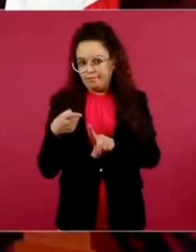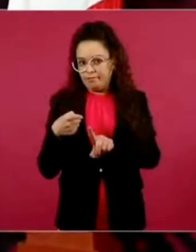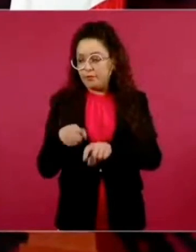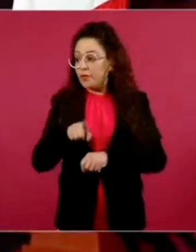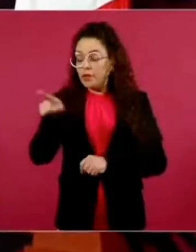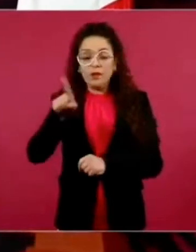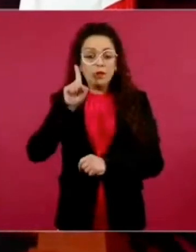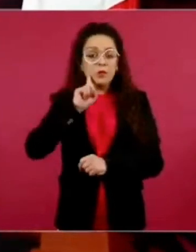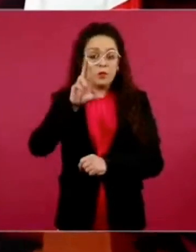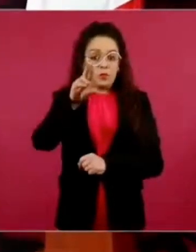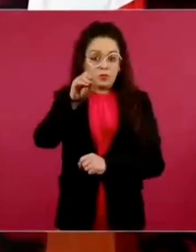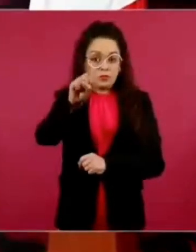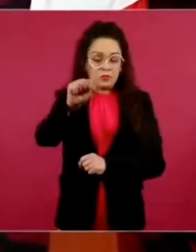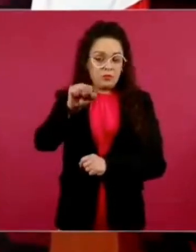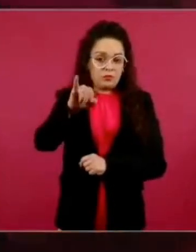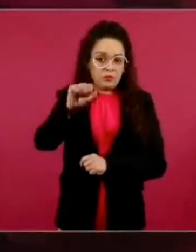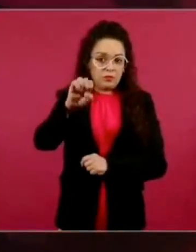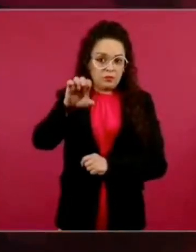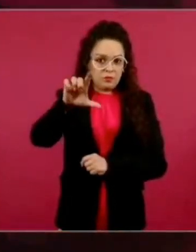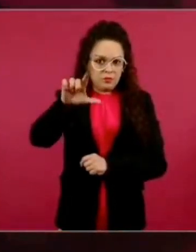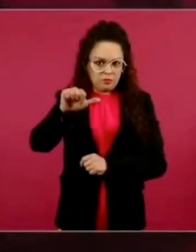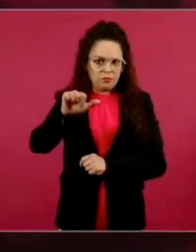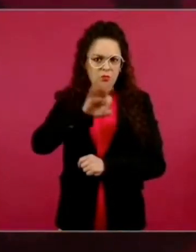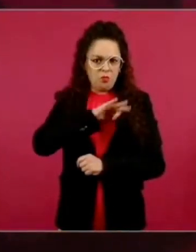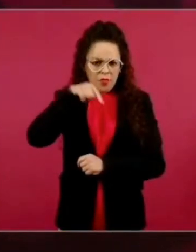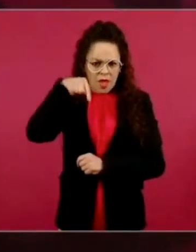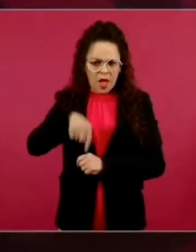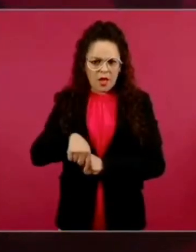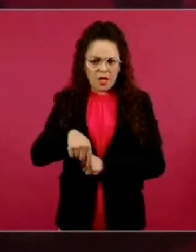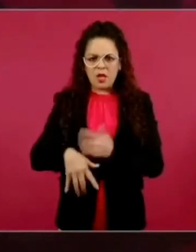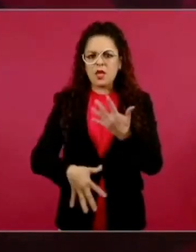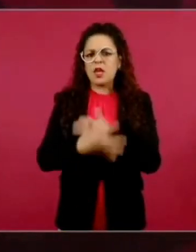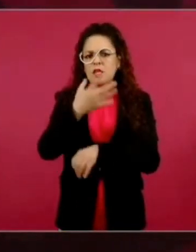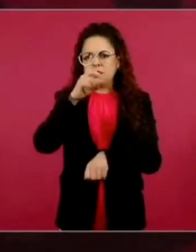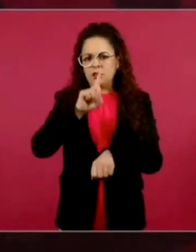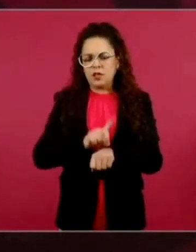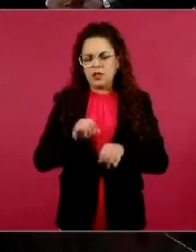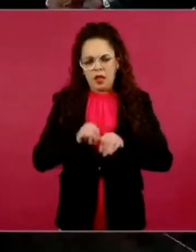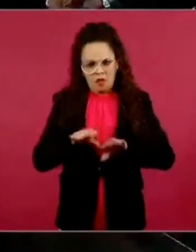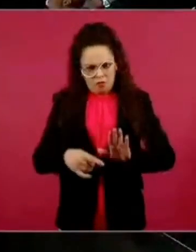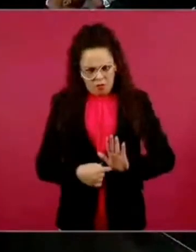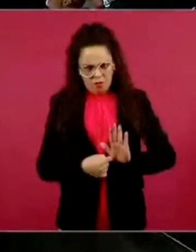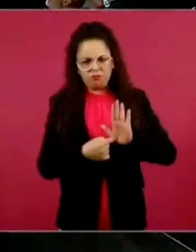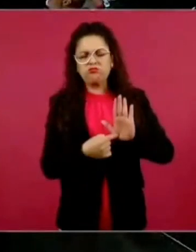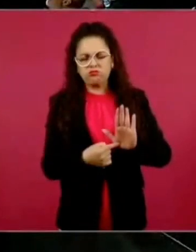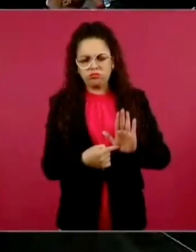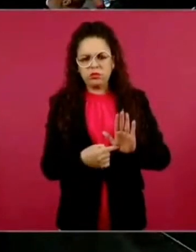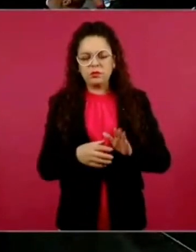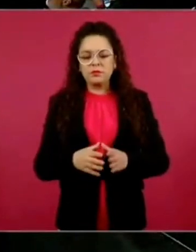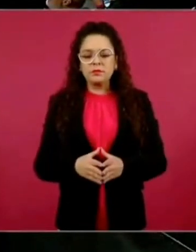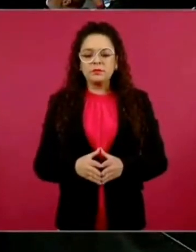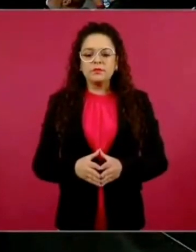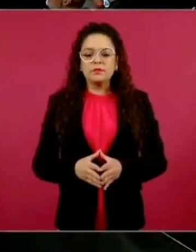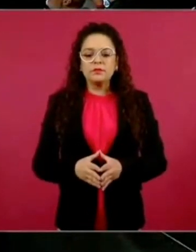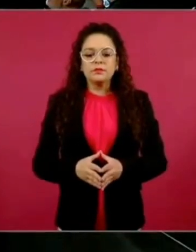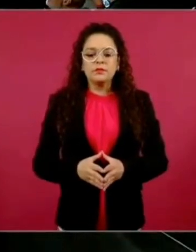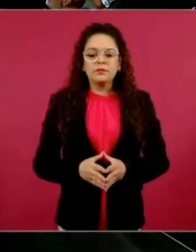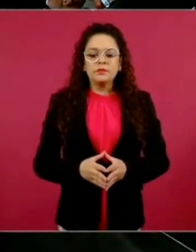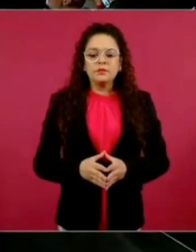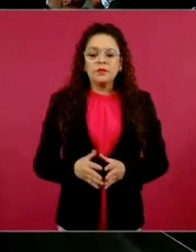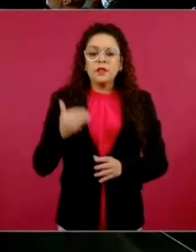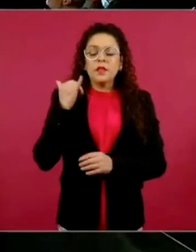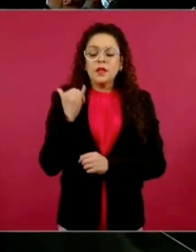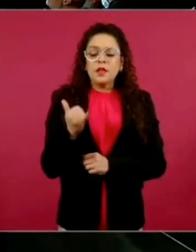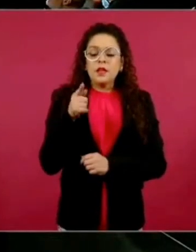les informe cada 15 días. Y si también responderían a los señalamientos de que